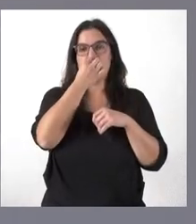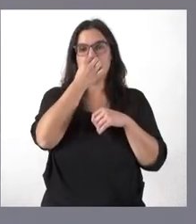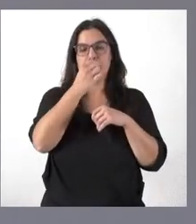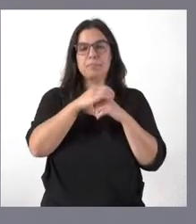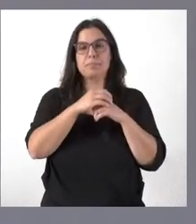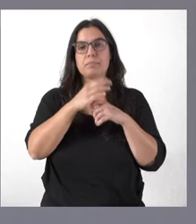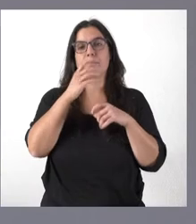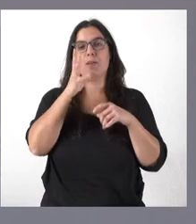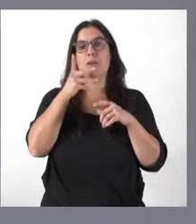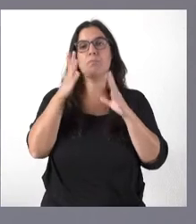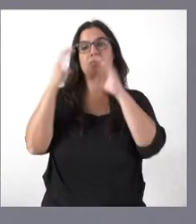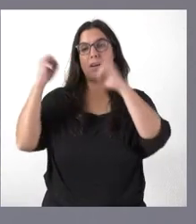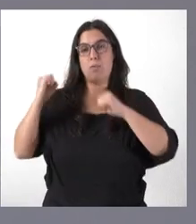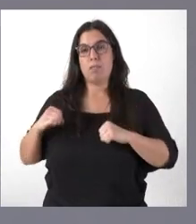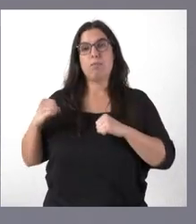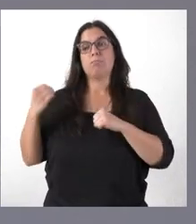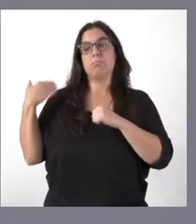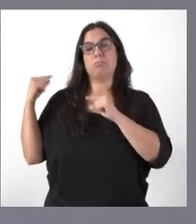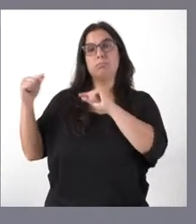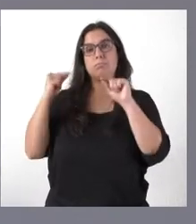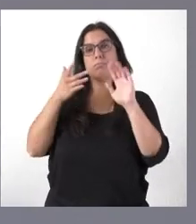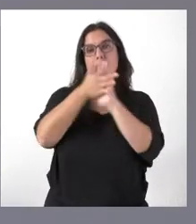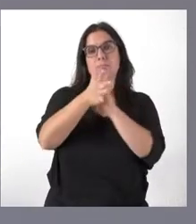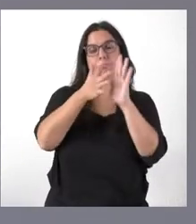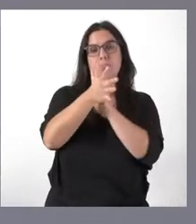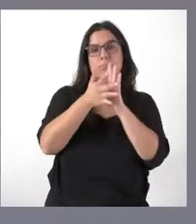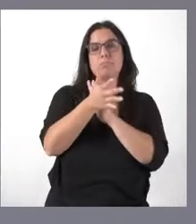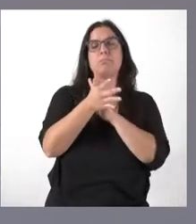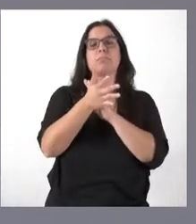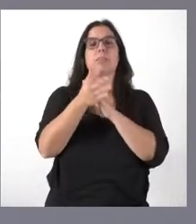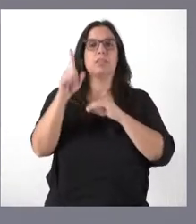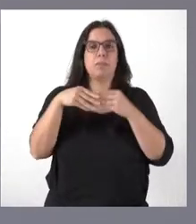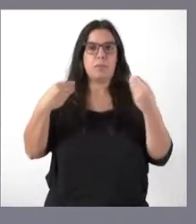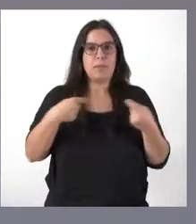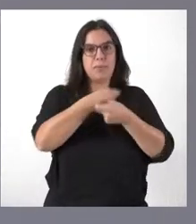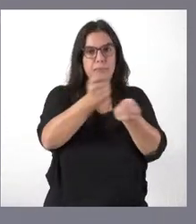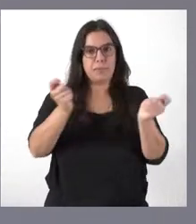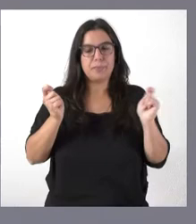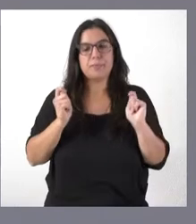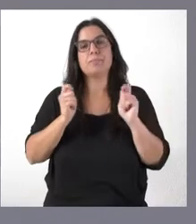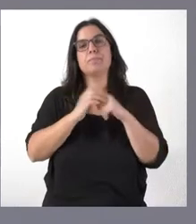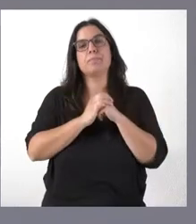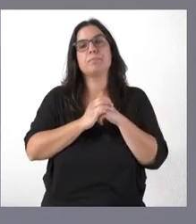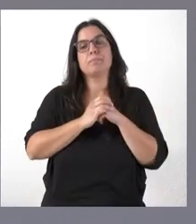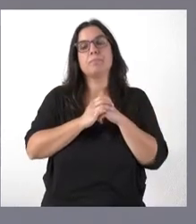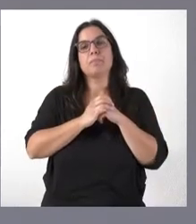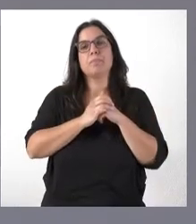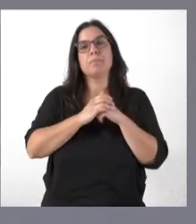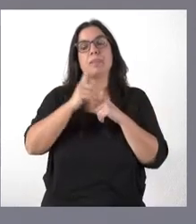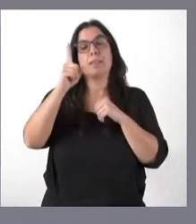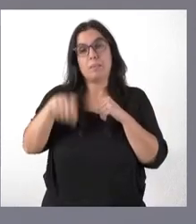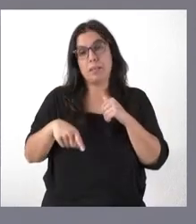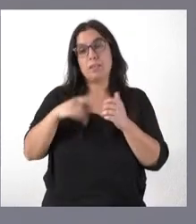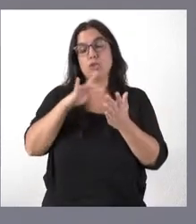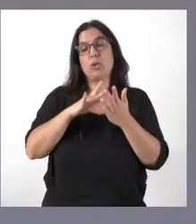los acuerdos que se han tomado y se les entrega la documentación relativa al mismo. Y así mismo hemos tenido también la